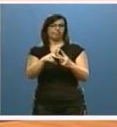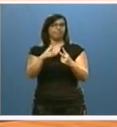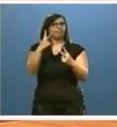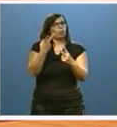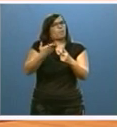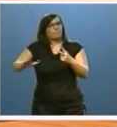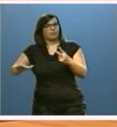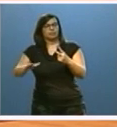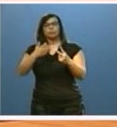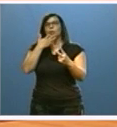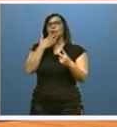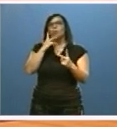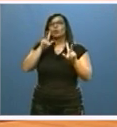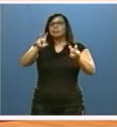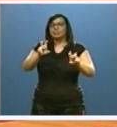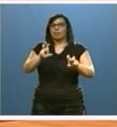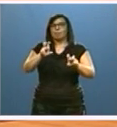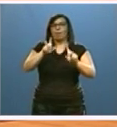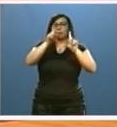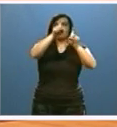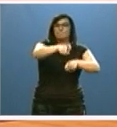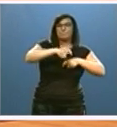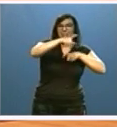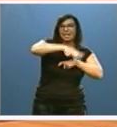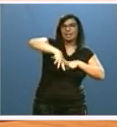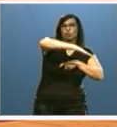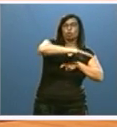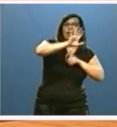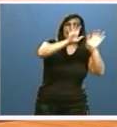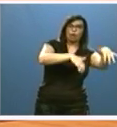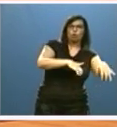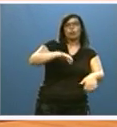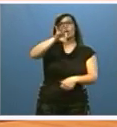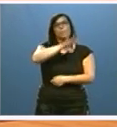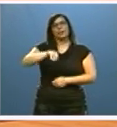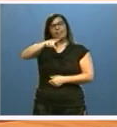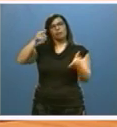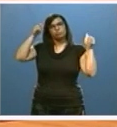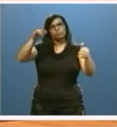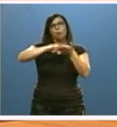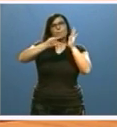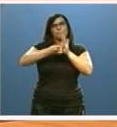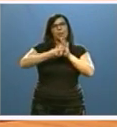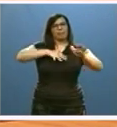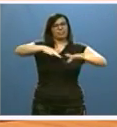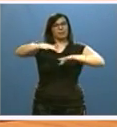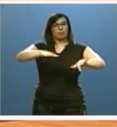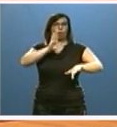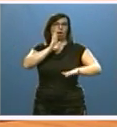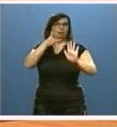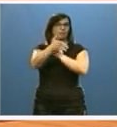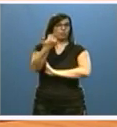como es el caso de los municipios mineros de León y Palencia, a los que hemos dirigido el Plan de Dinamización ya citado antes,